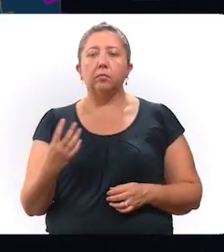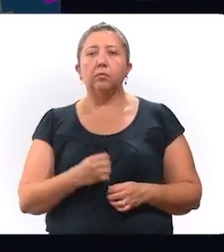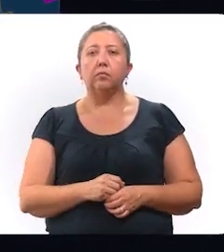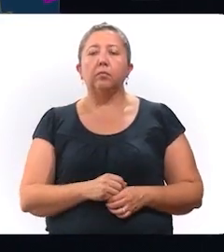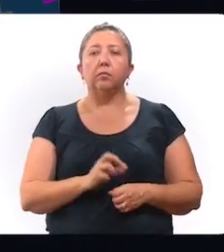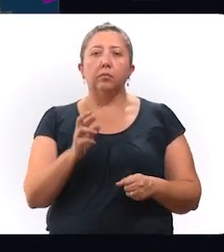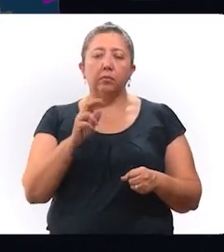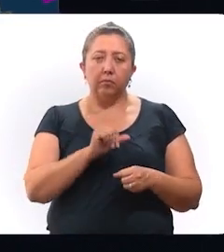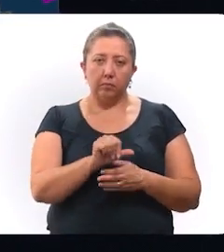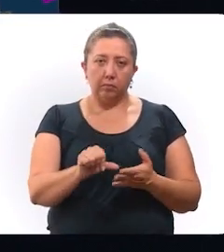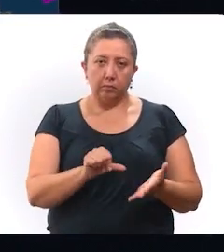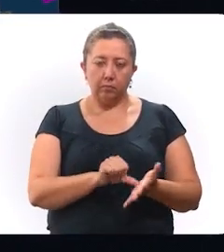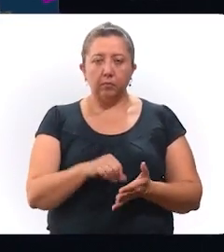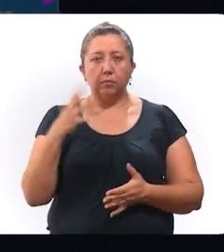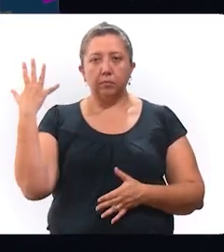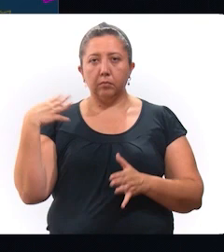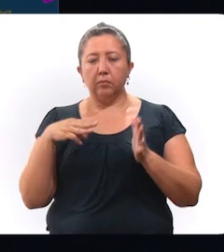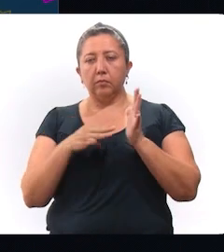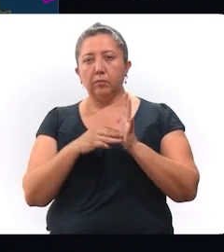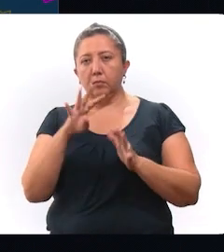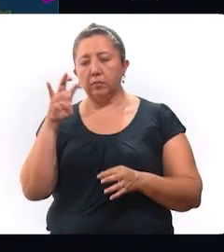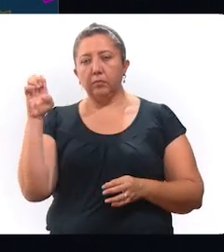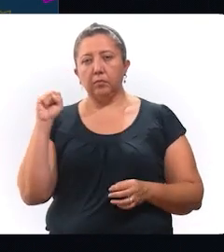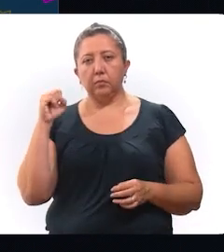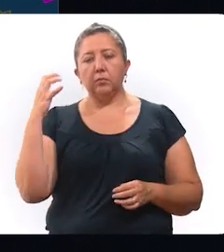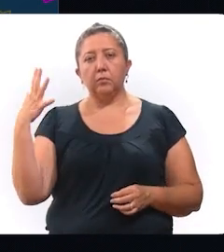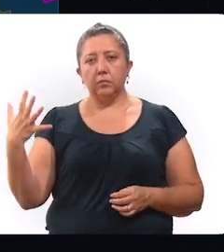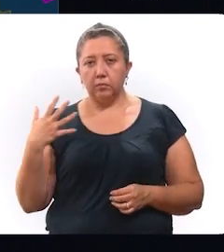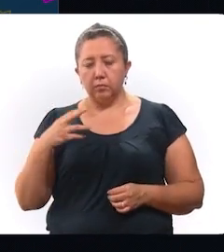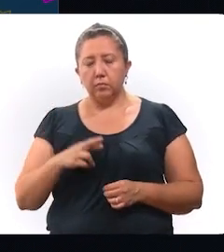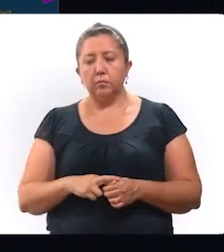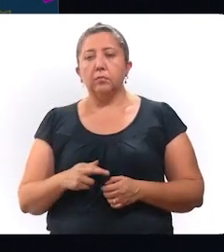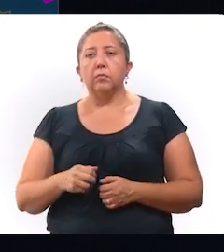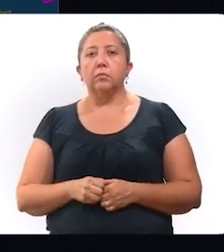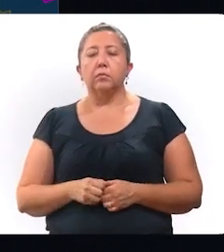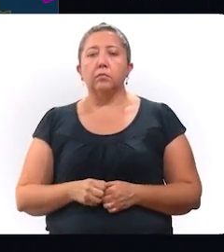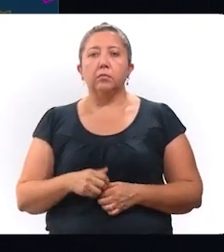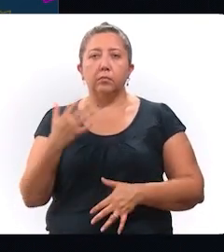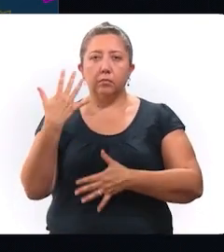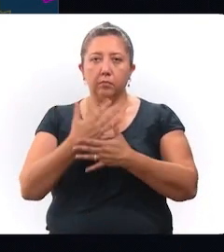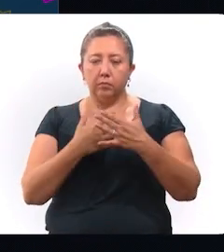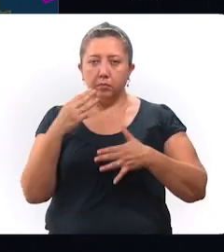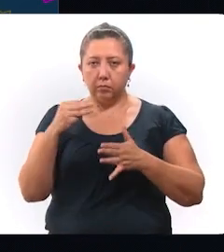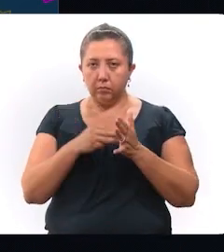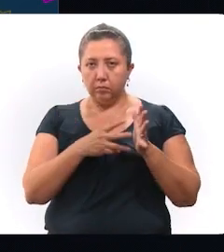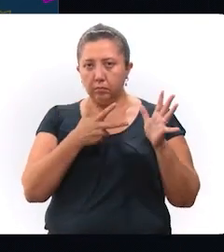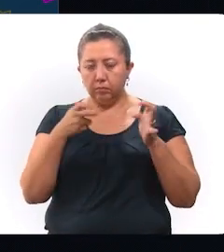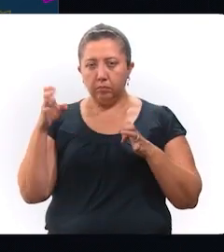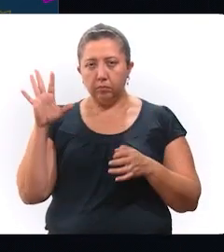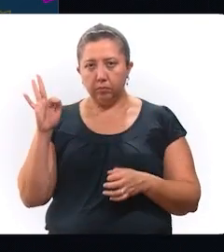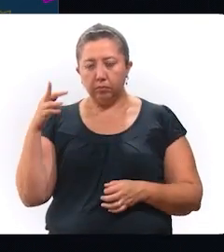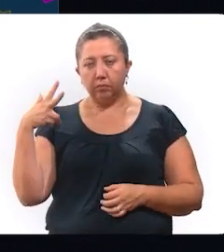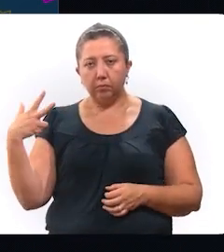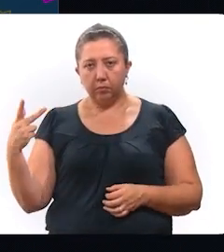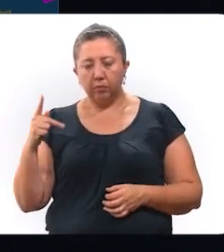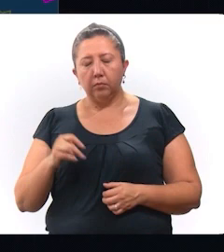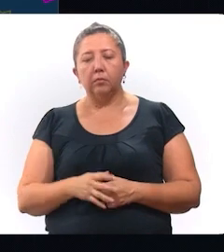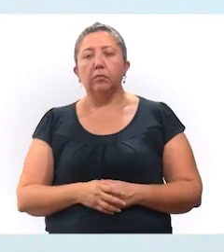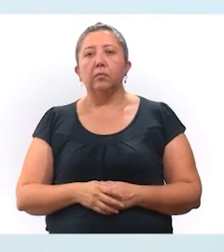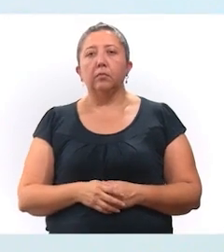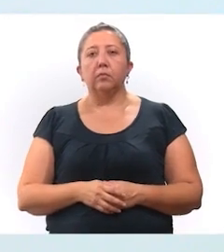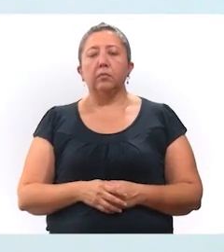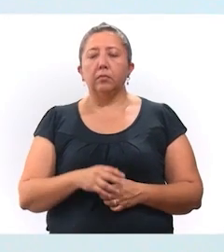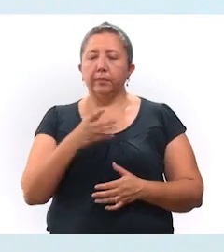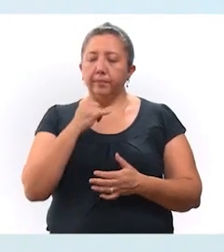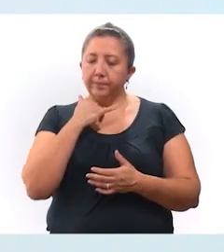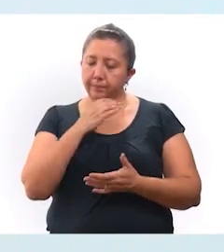en la zona centro, 10,465 en la zona sur, 15,848 en la zona poniente.